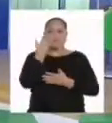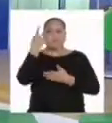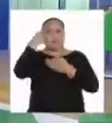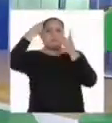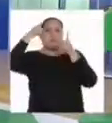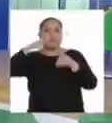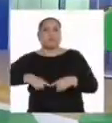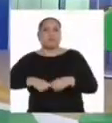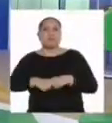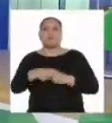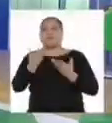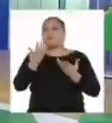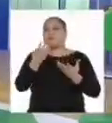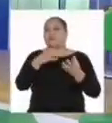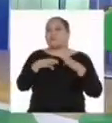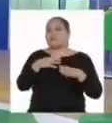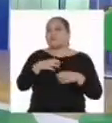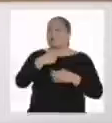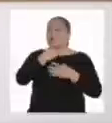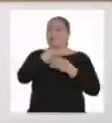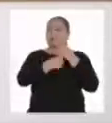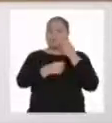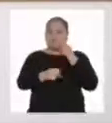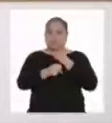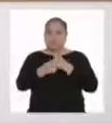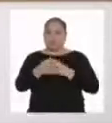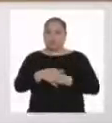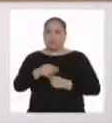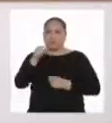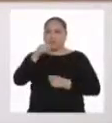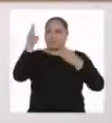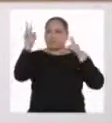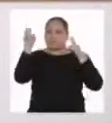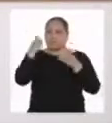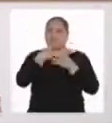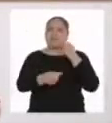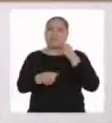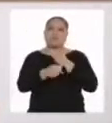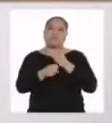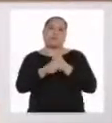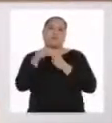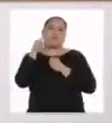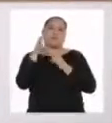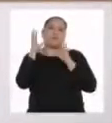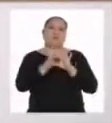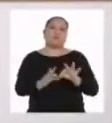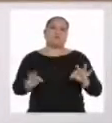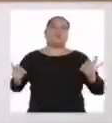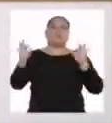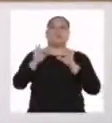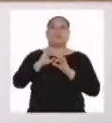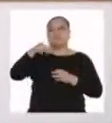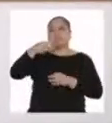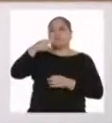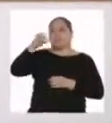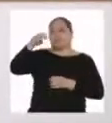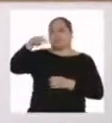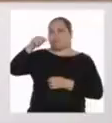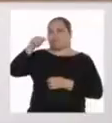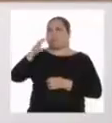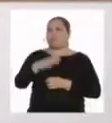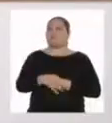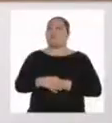mejores decisiones y a actuar con confianza. El tema de la confianza es muy importante, Jonathan,